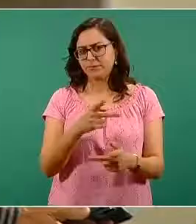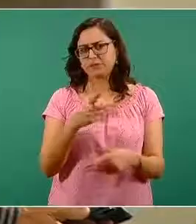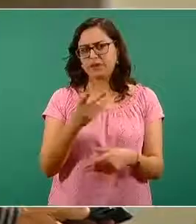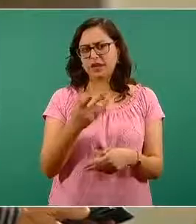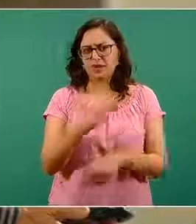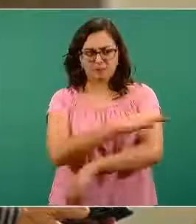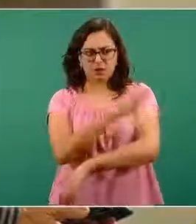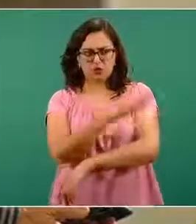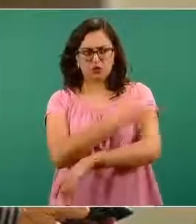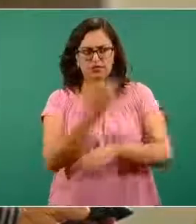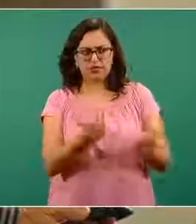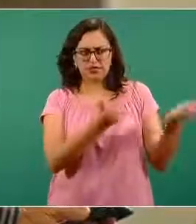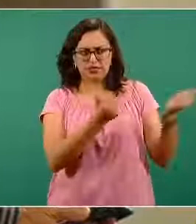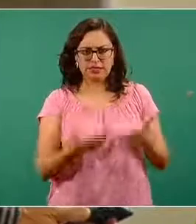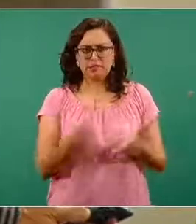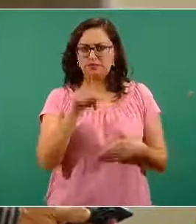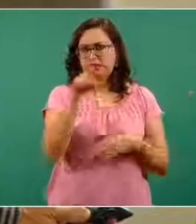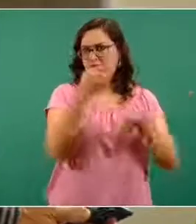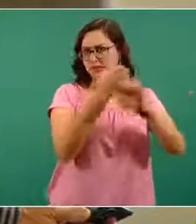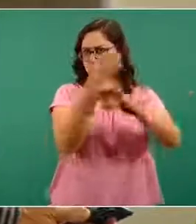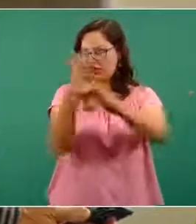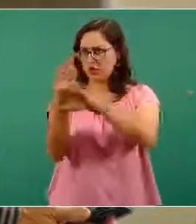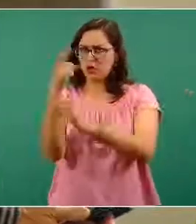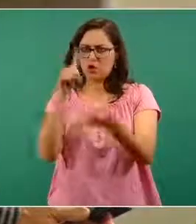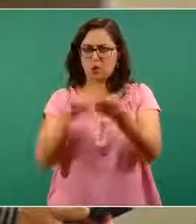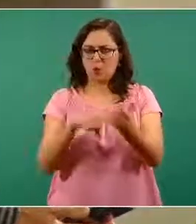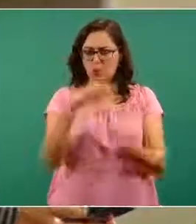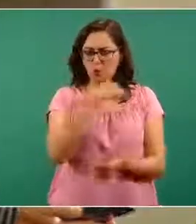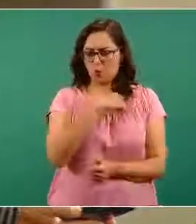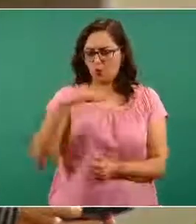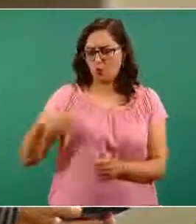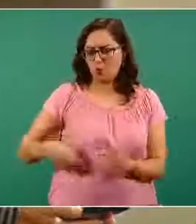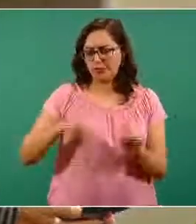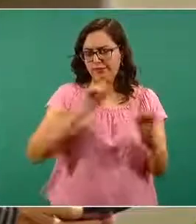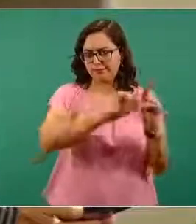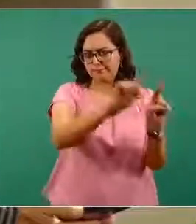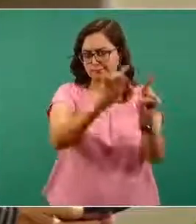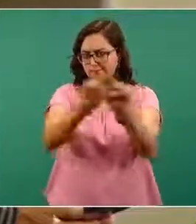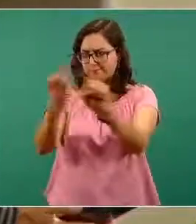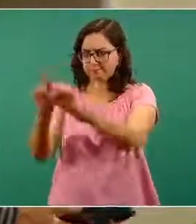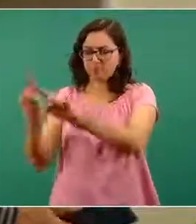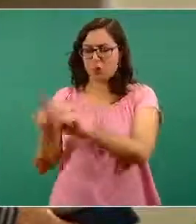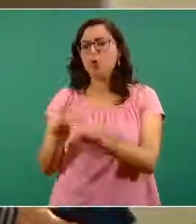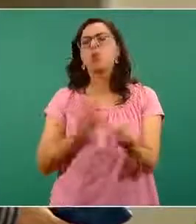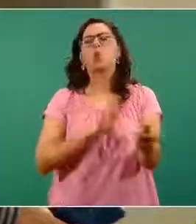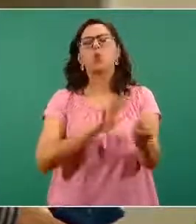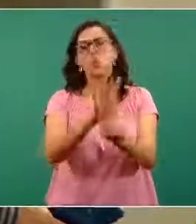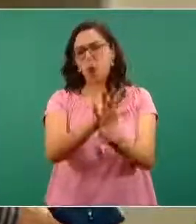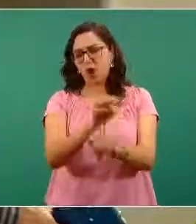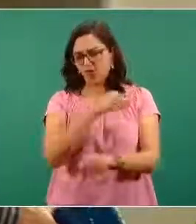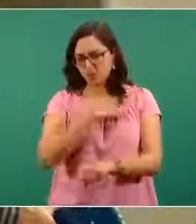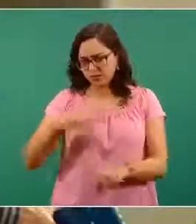van a llegar. Dijeron los estados, nos preguntan desde las personas, desde los lectores, si se sabe qué municipios.